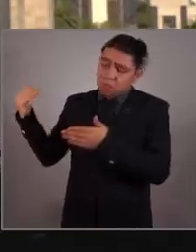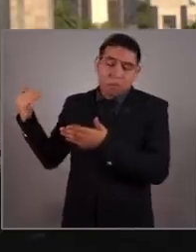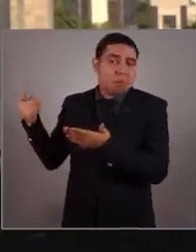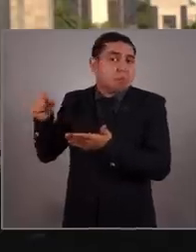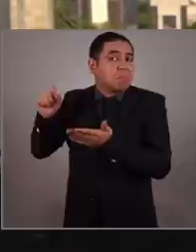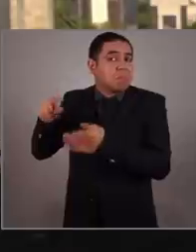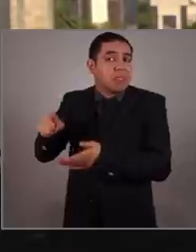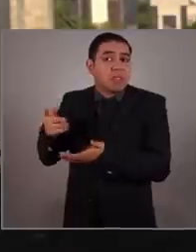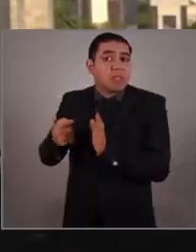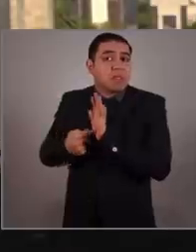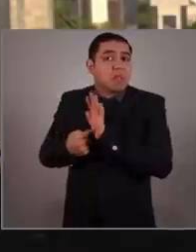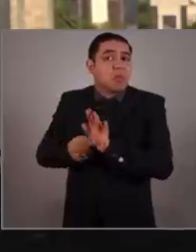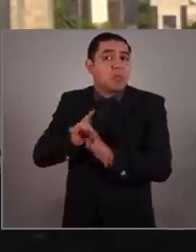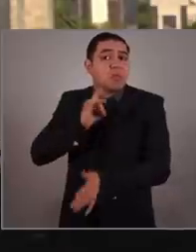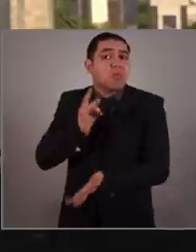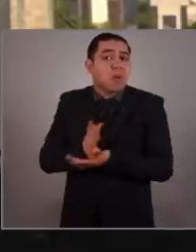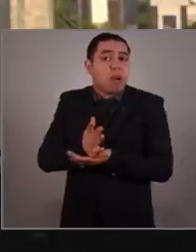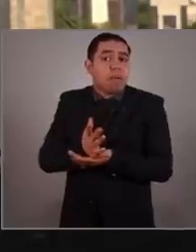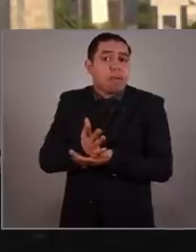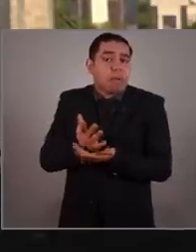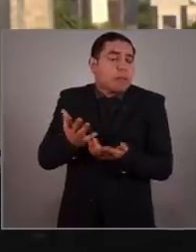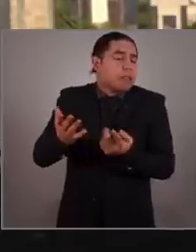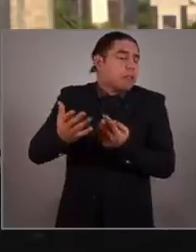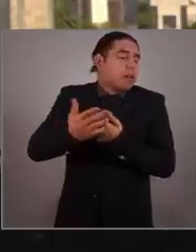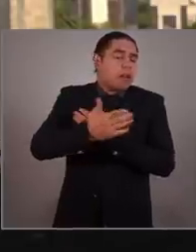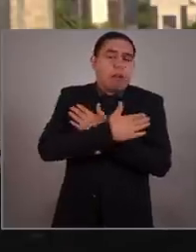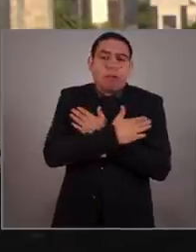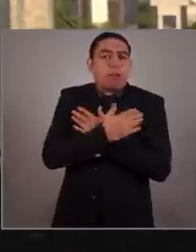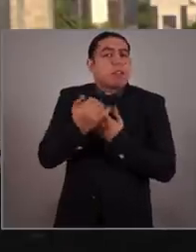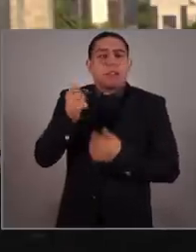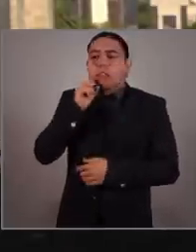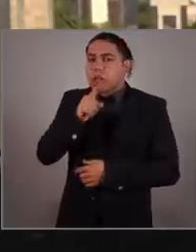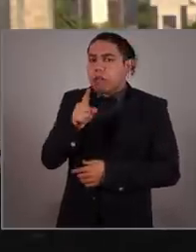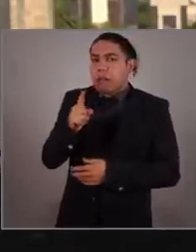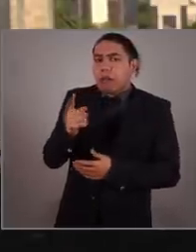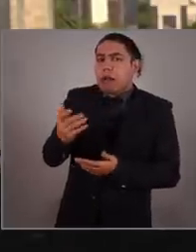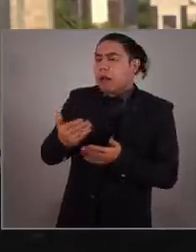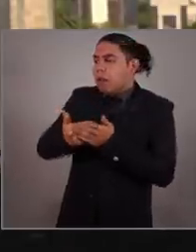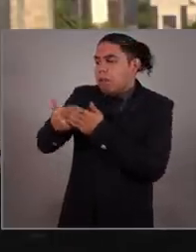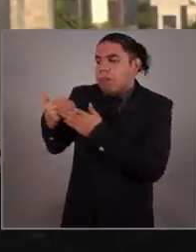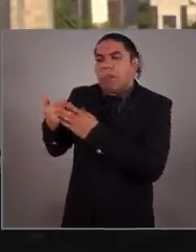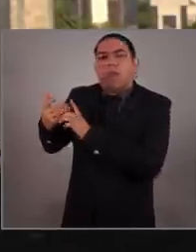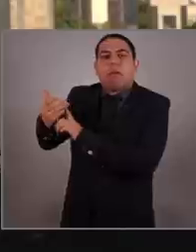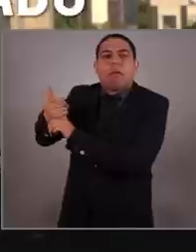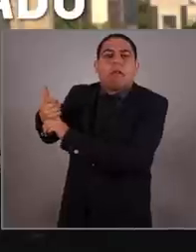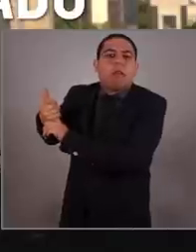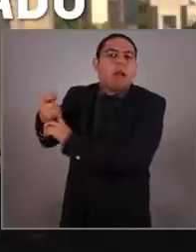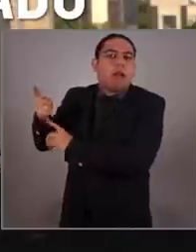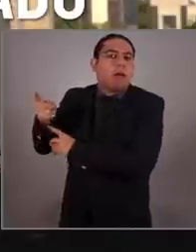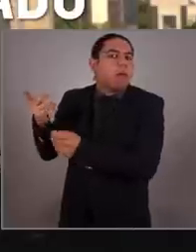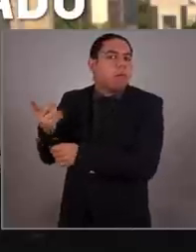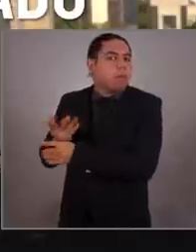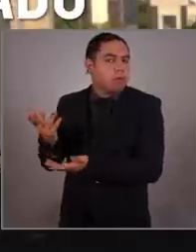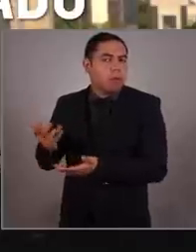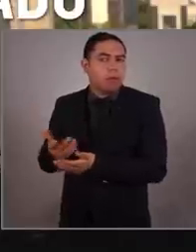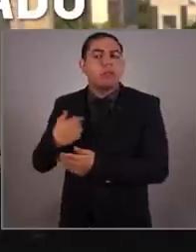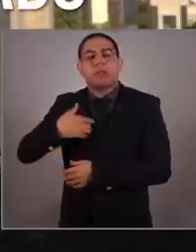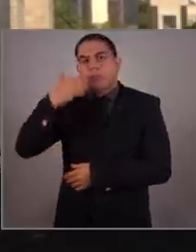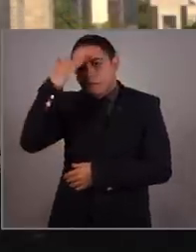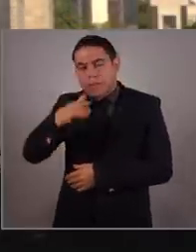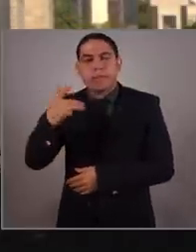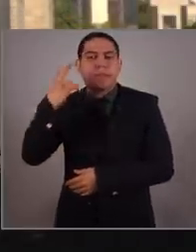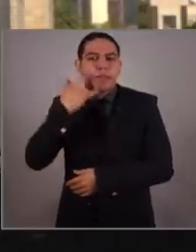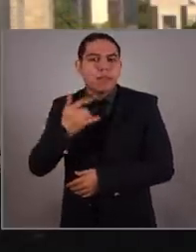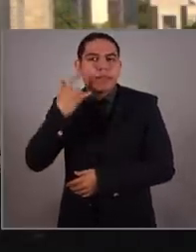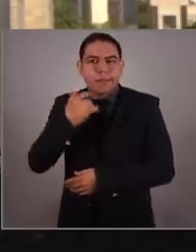lo único que han demostrado es un inmenso amor y apego por el pasado. Sé que la gran batalla